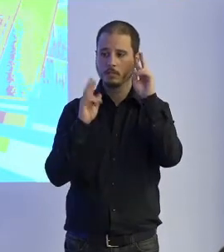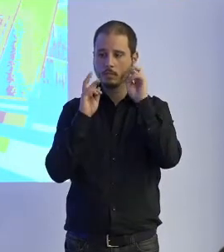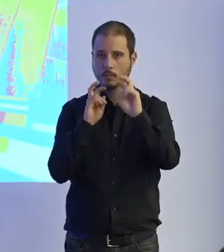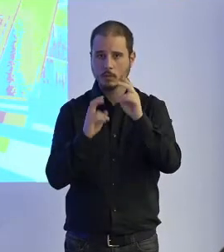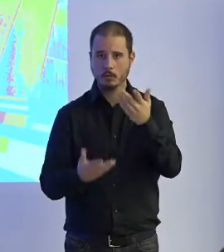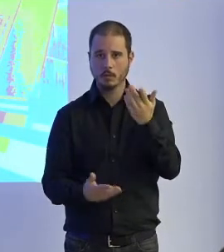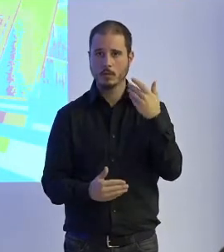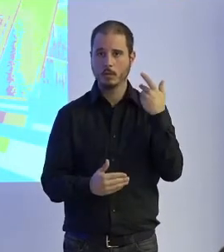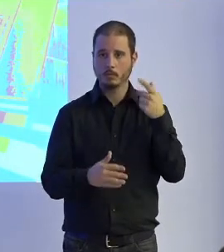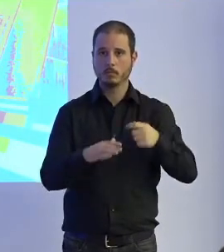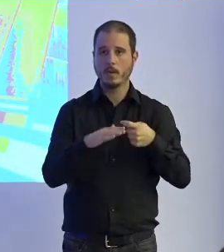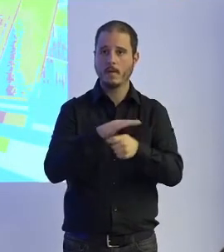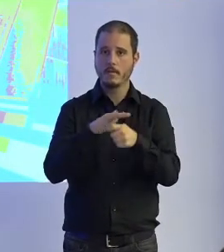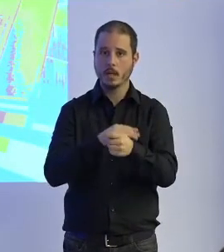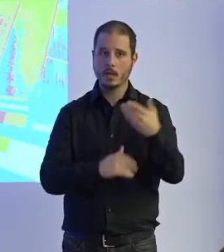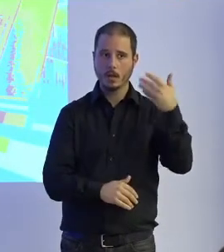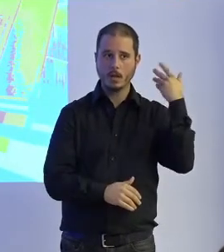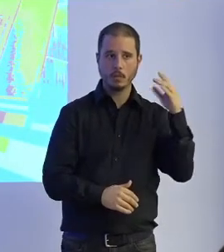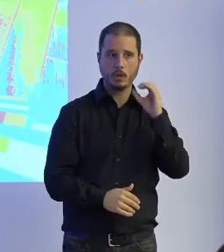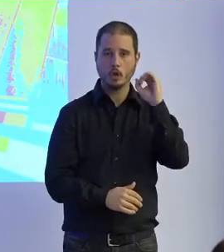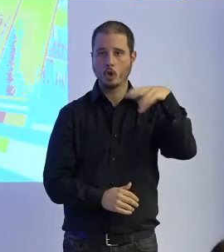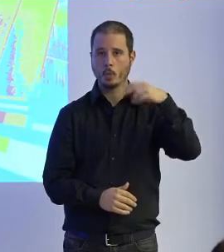mucho que se llama se denomina Roboló